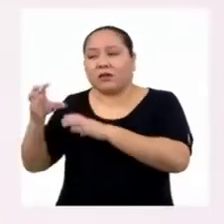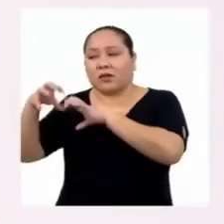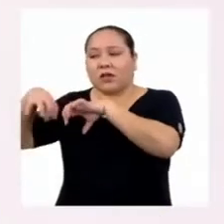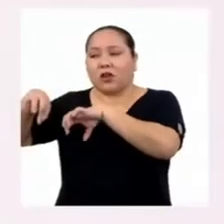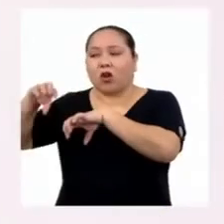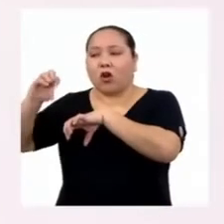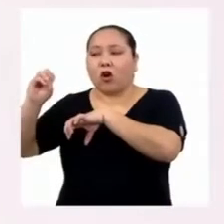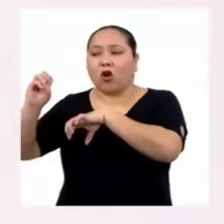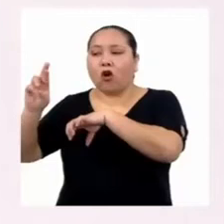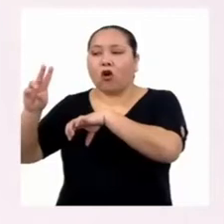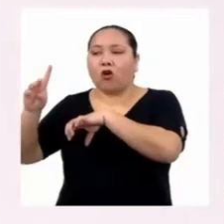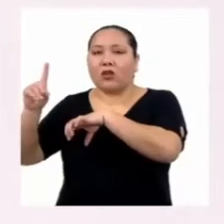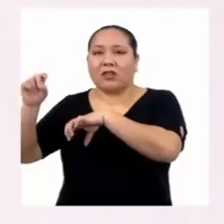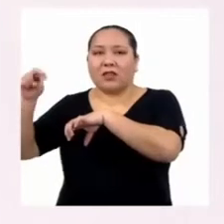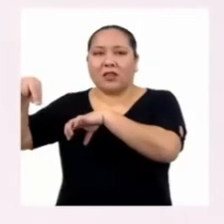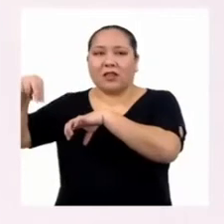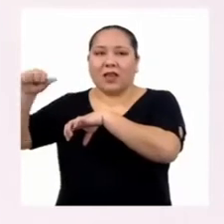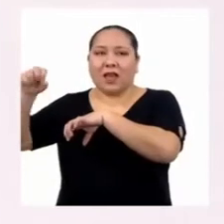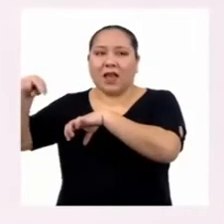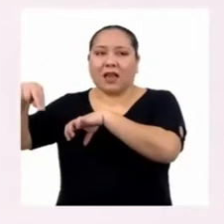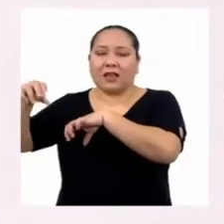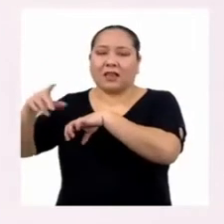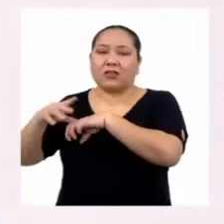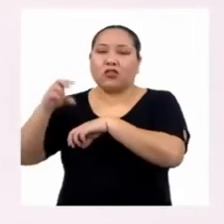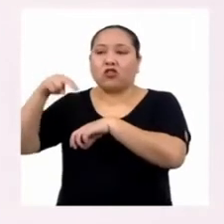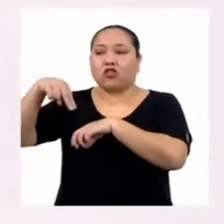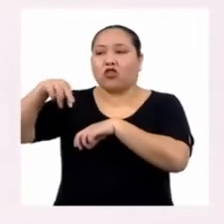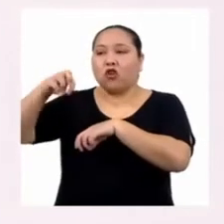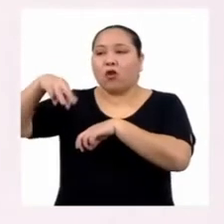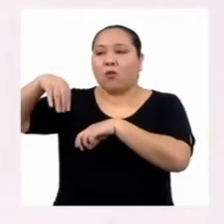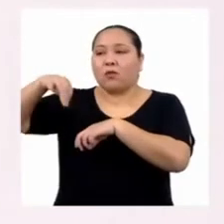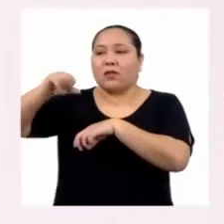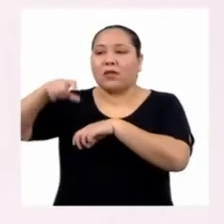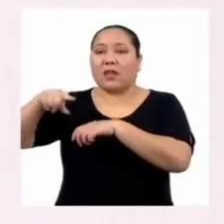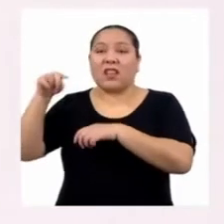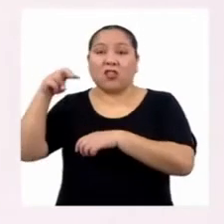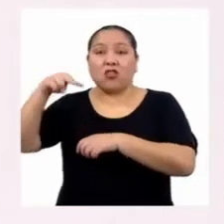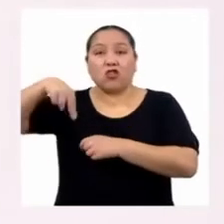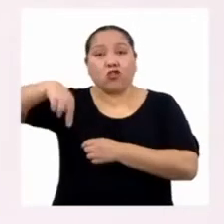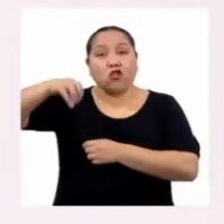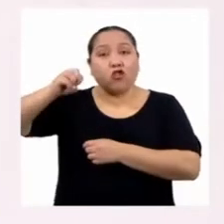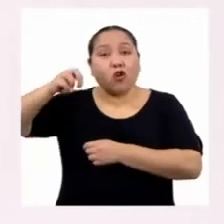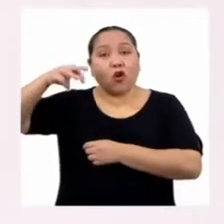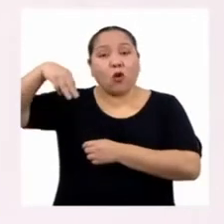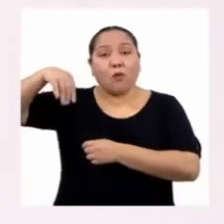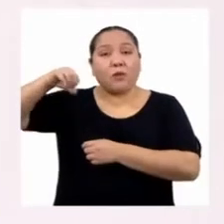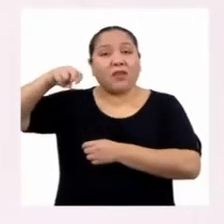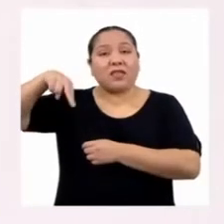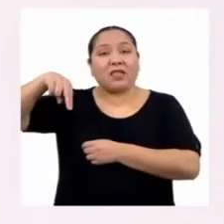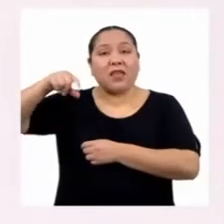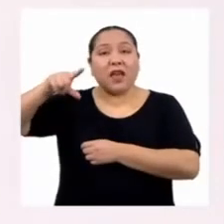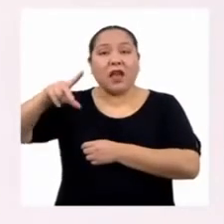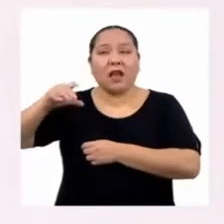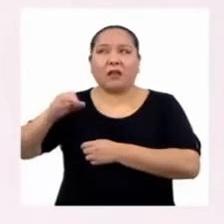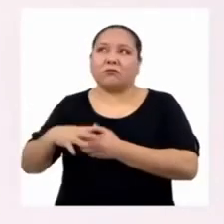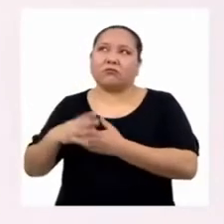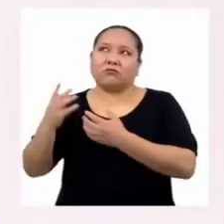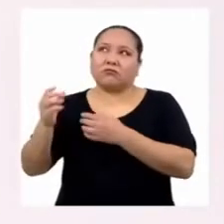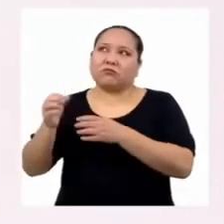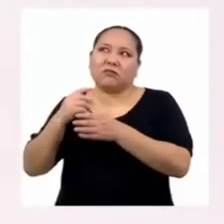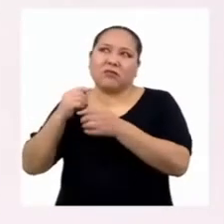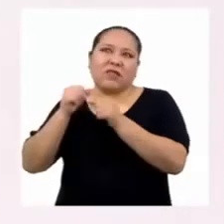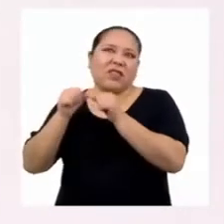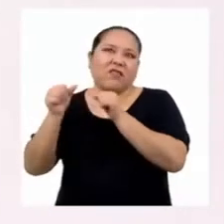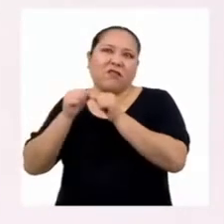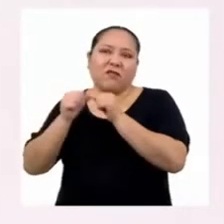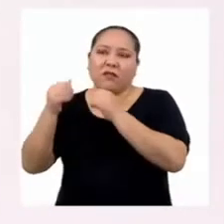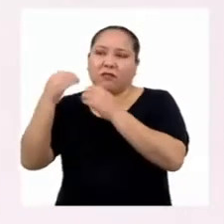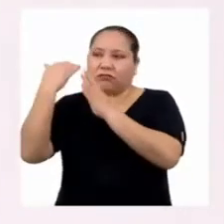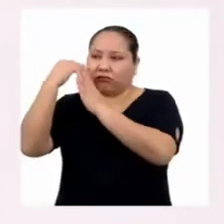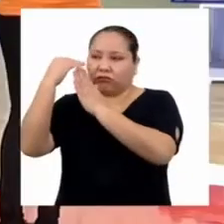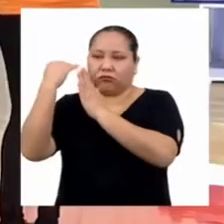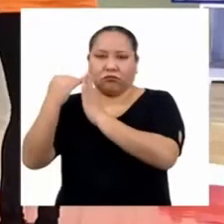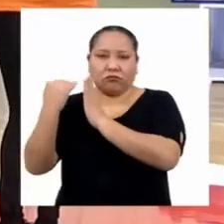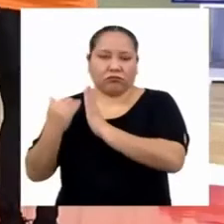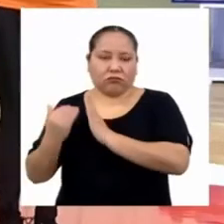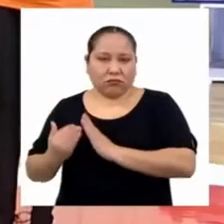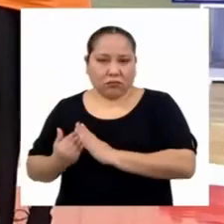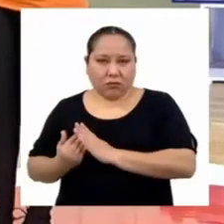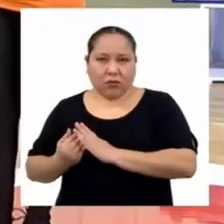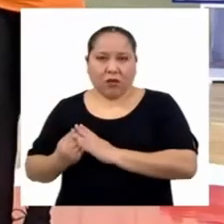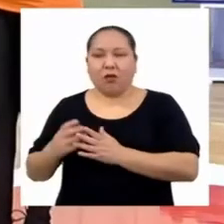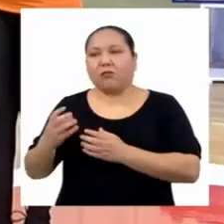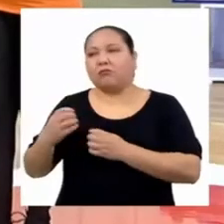Las variables cualitativas nominales son datos sin un orden lógico, como profesión, estado civil, nacionalidad.